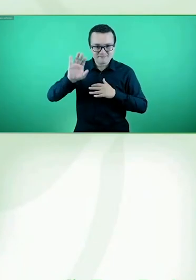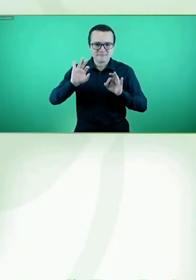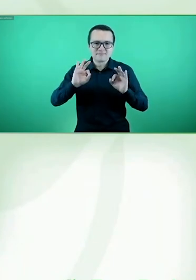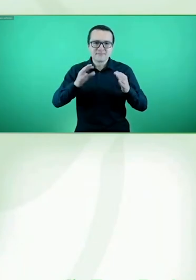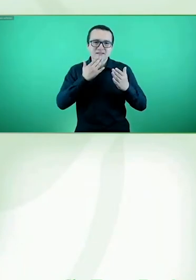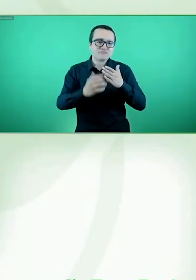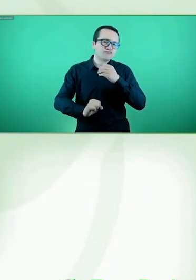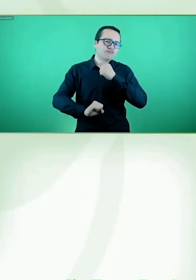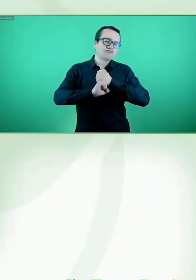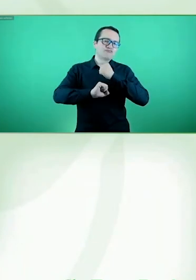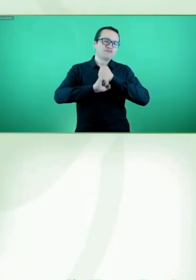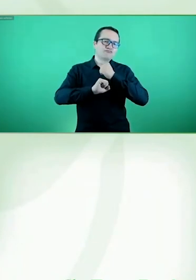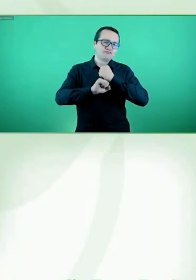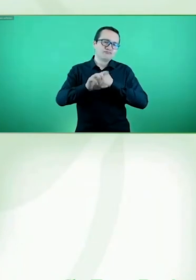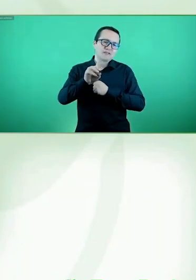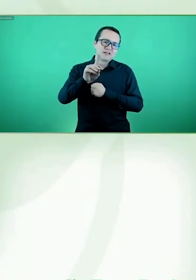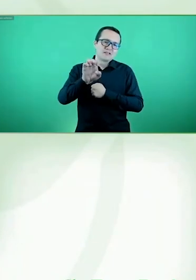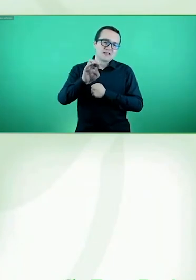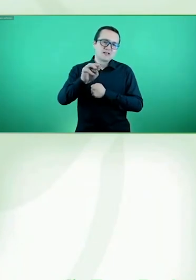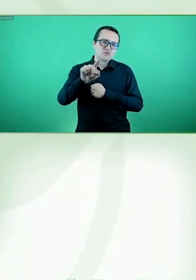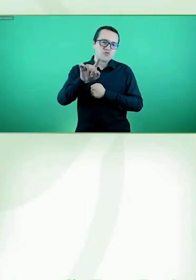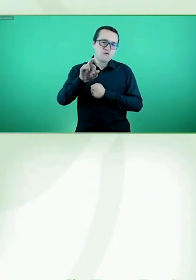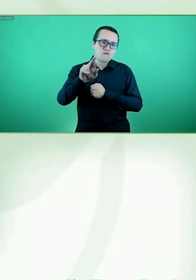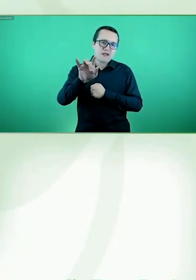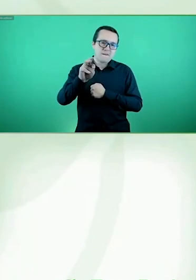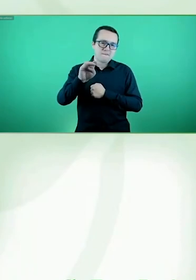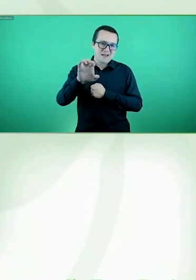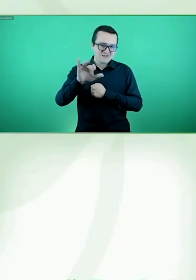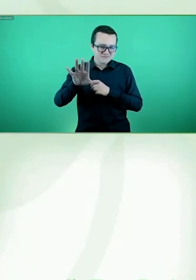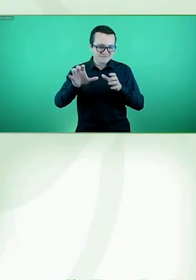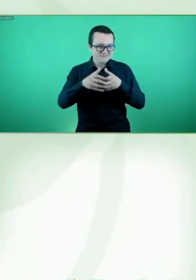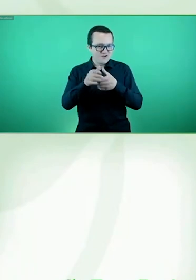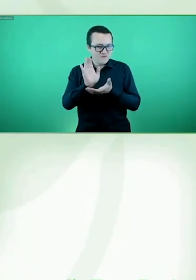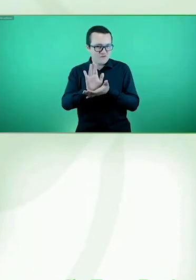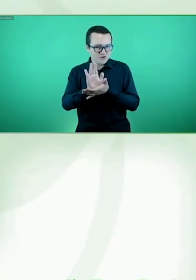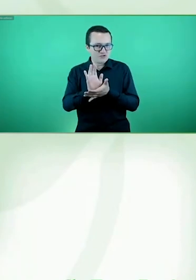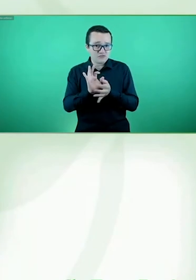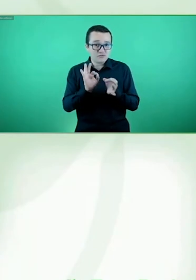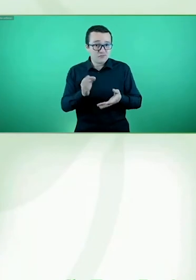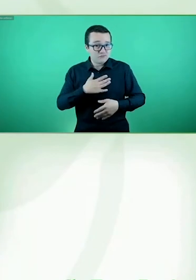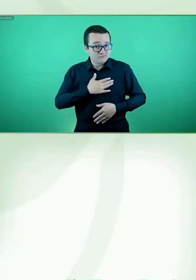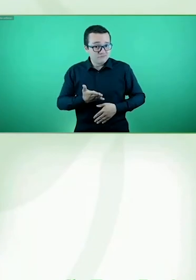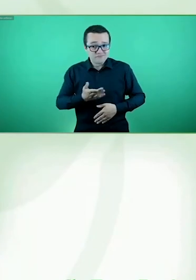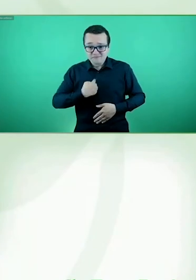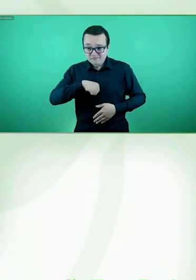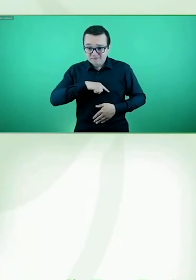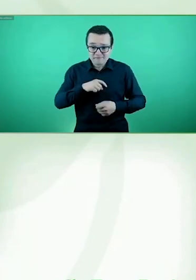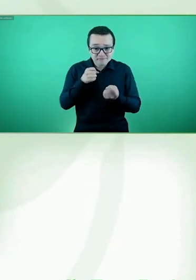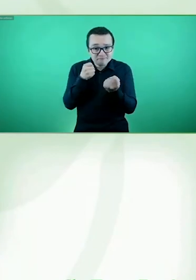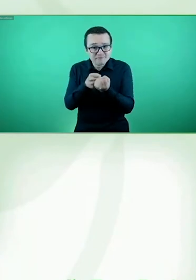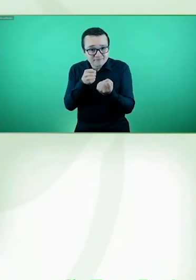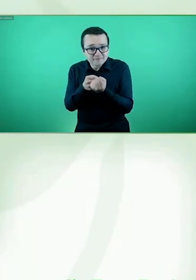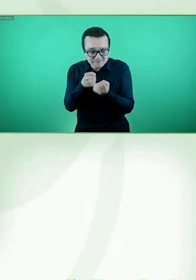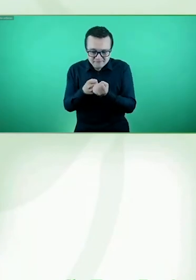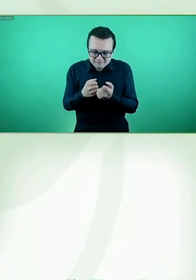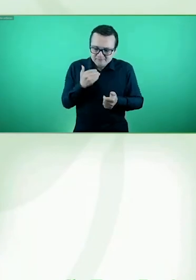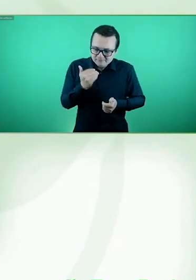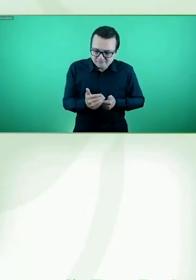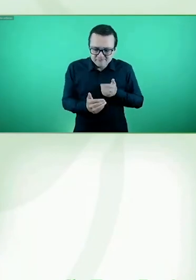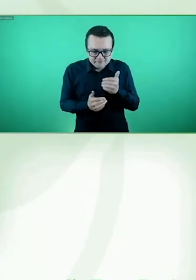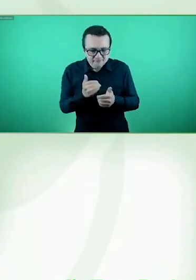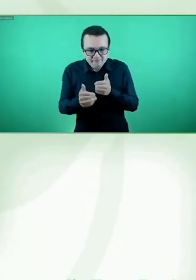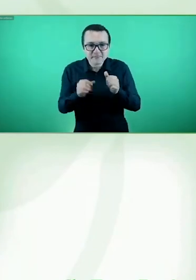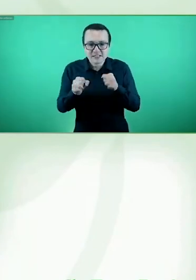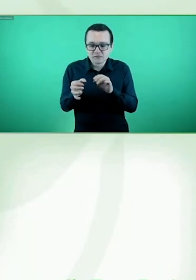Y la verdad es que estamos acá para apoyarlos y poder seguir creciendo de manera conjunta. Muchas gracias.